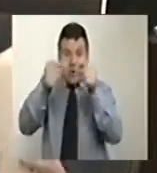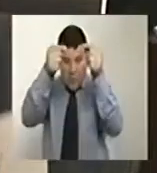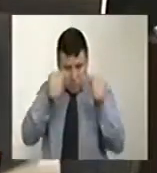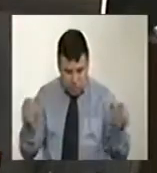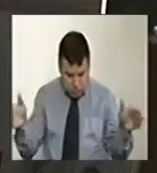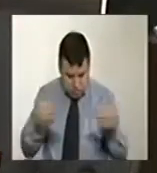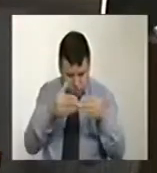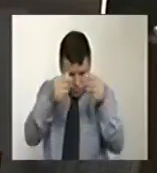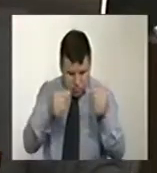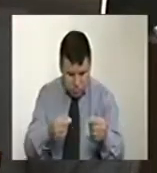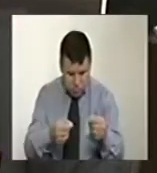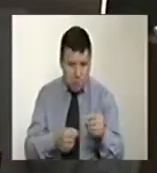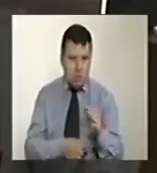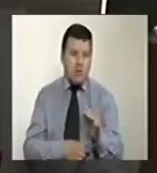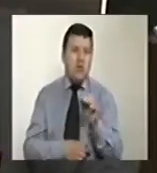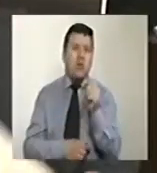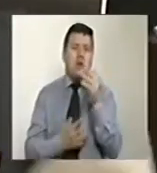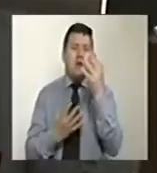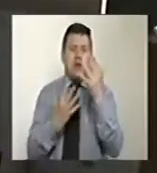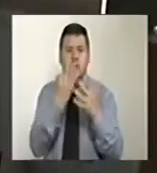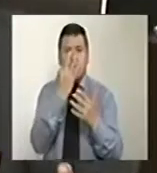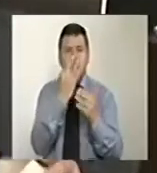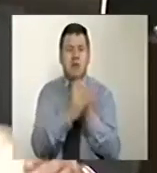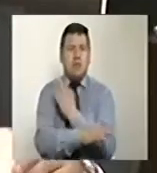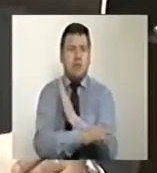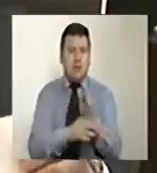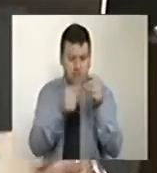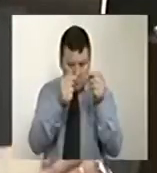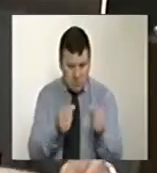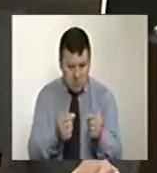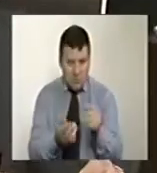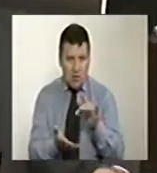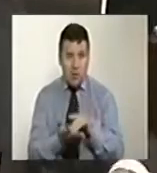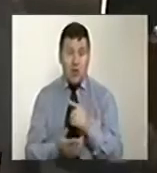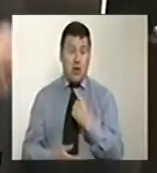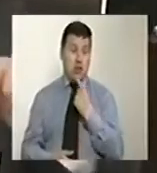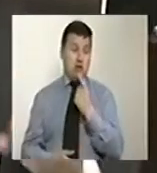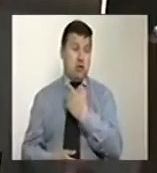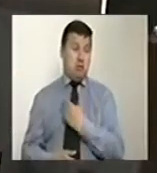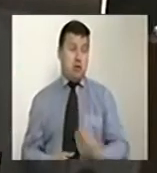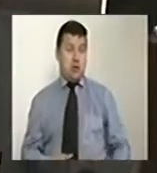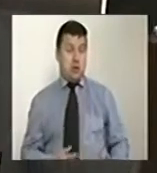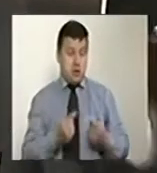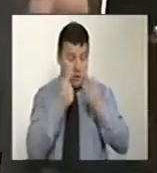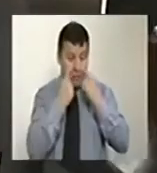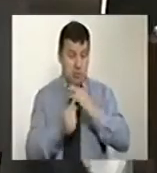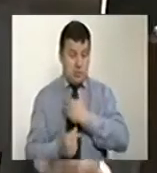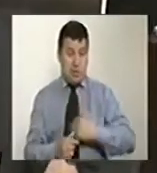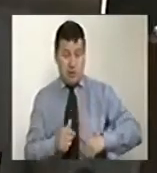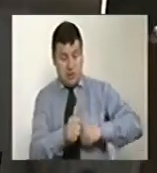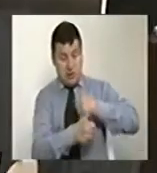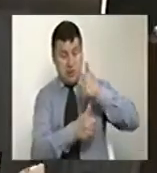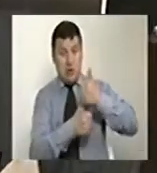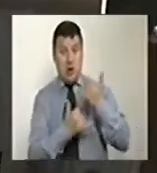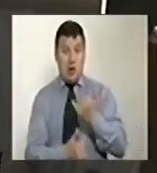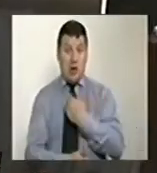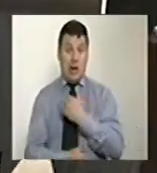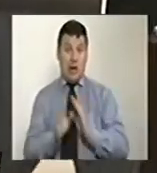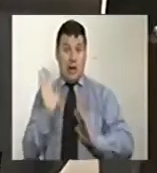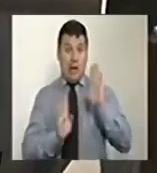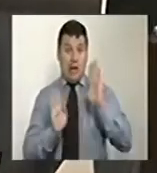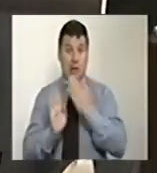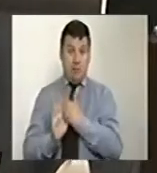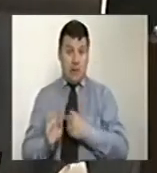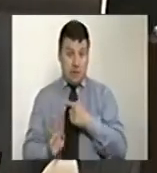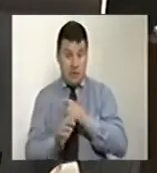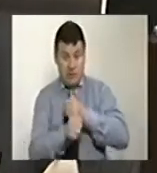8 por valor de 13 y medio billones. Y se le llena la boca al señor Vicepresidente, hoy candidato a